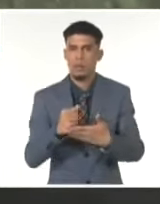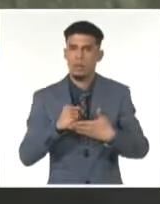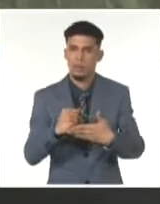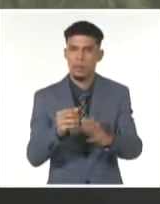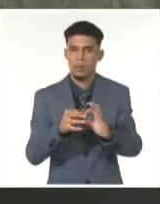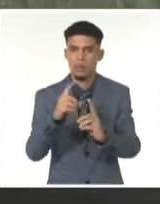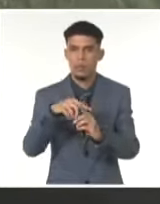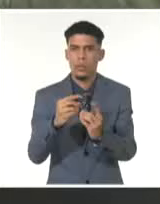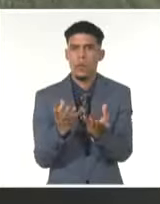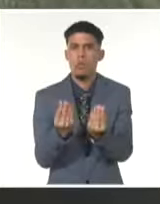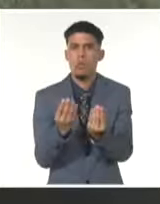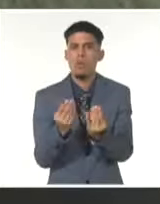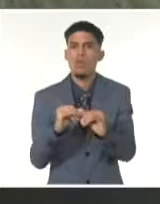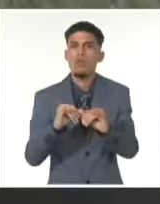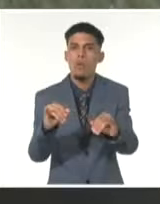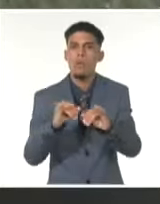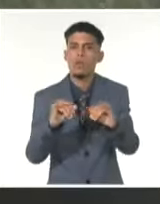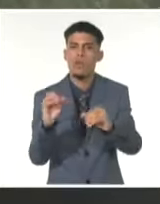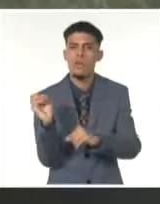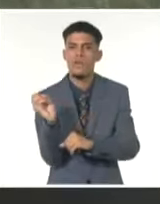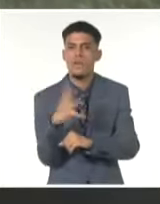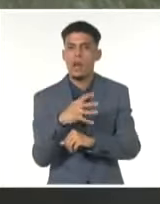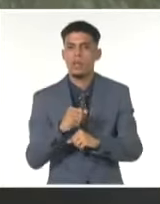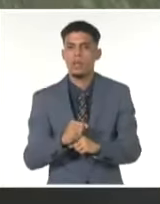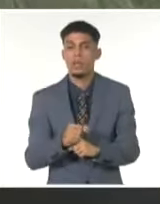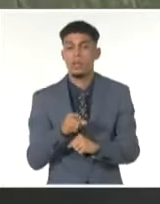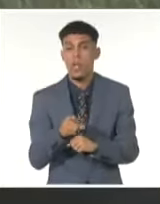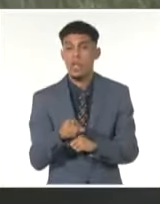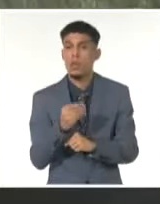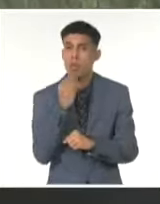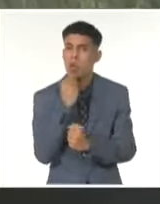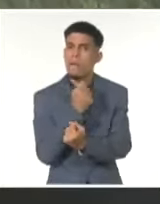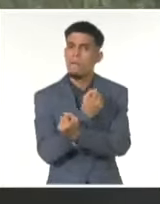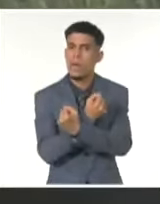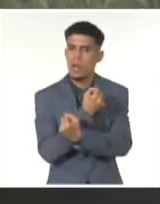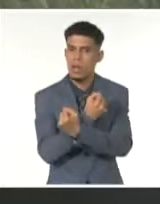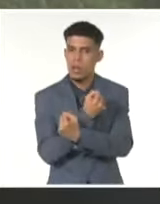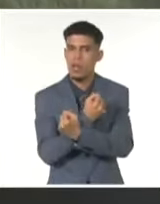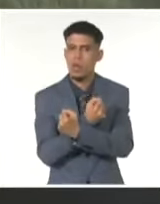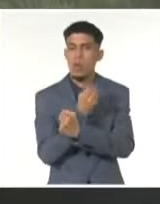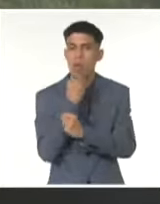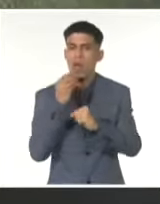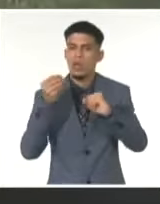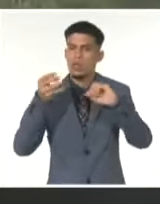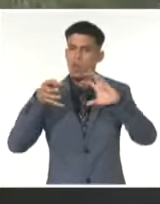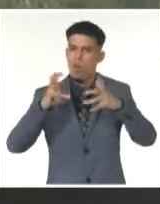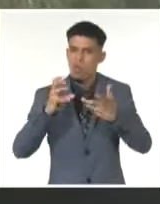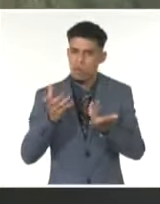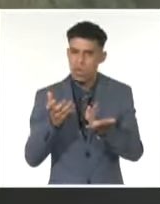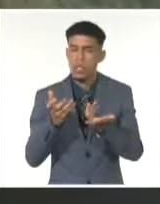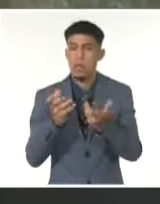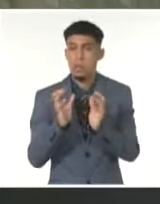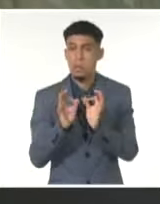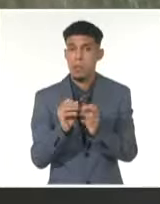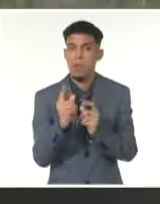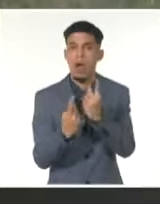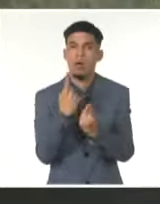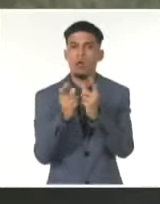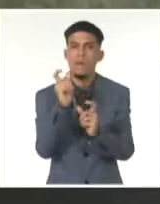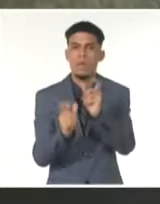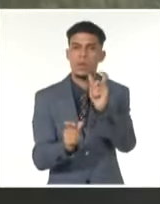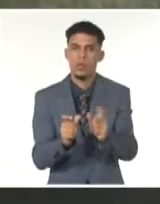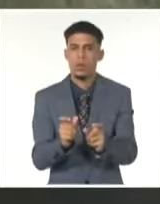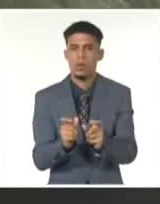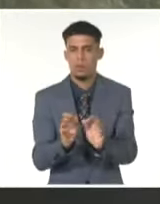de noticias falsas en torno al tema amenaza y busca una vez más confundir y confundir con mentiras a personas que ya tienen